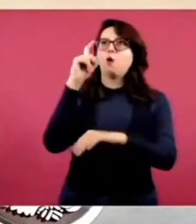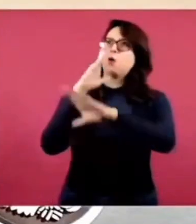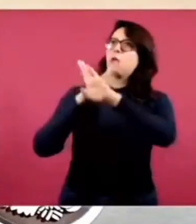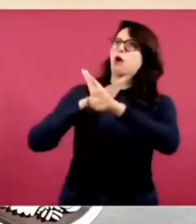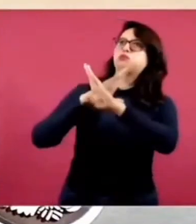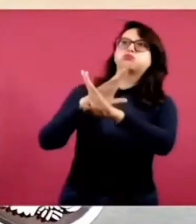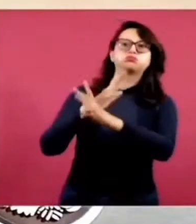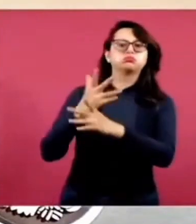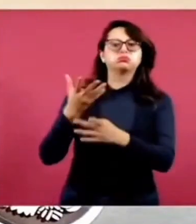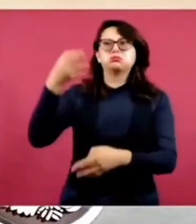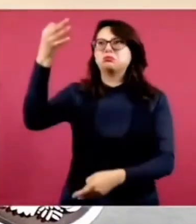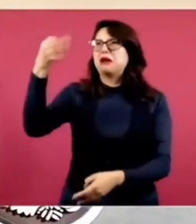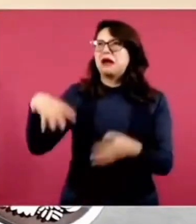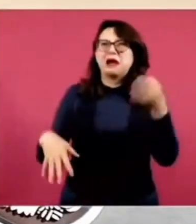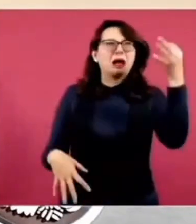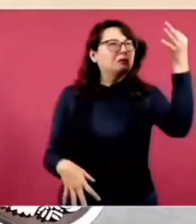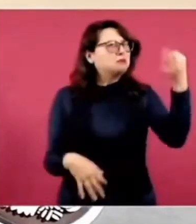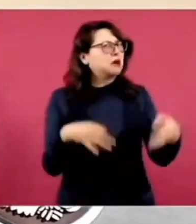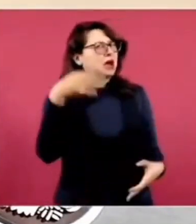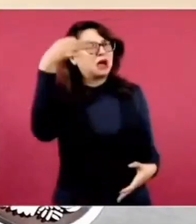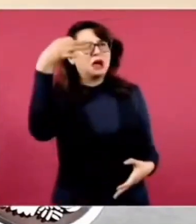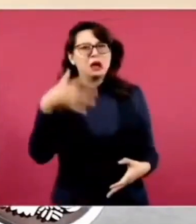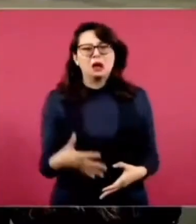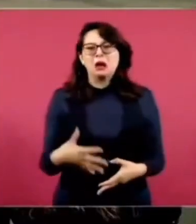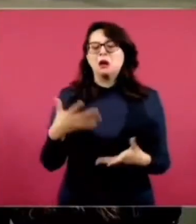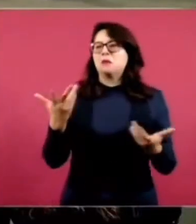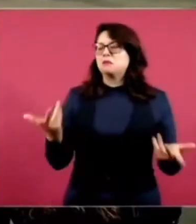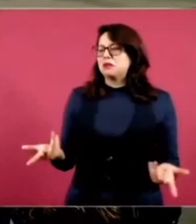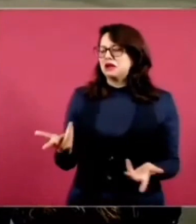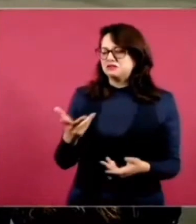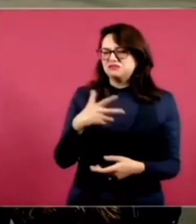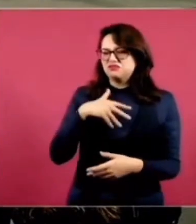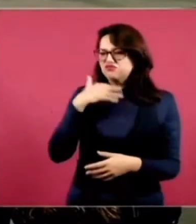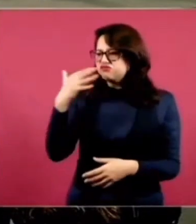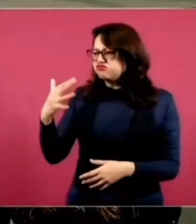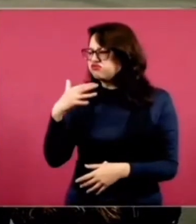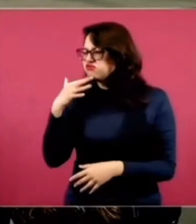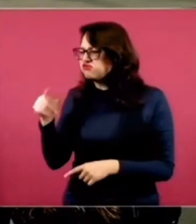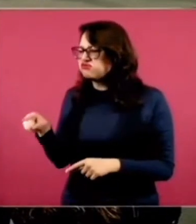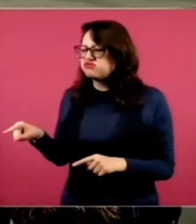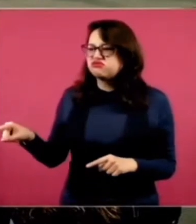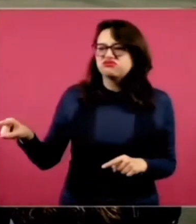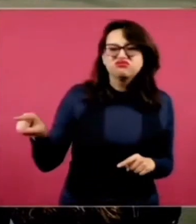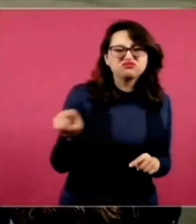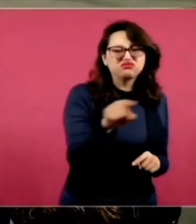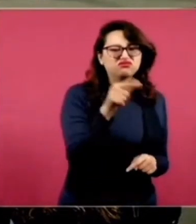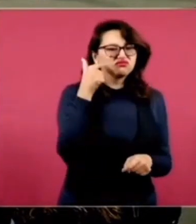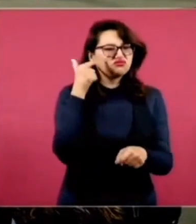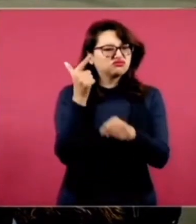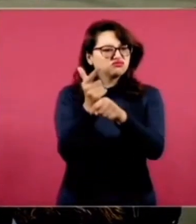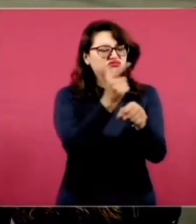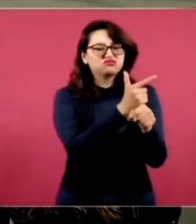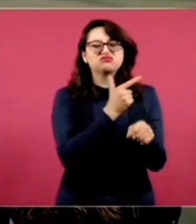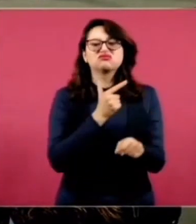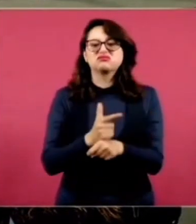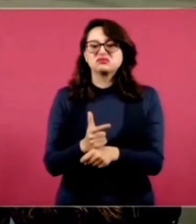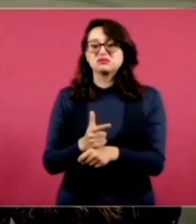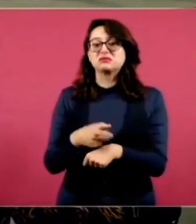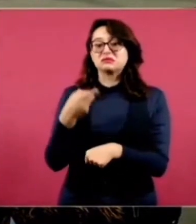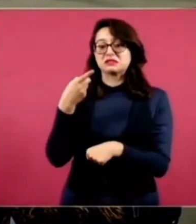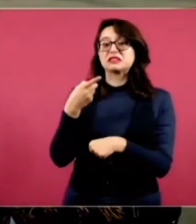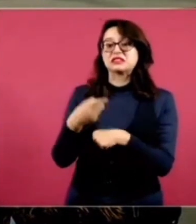sanitaria adecuada, lo que representaba un riesgo para la seguridad, para la salud de los pacientes.